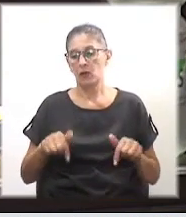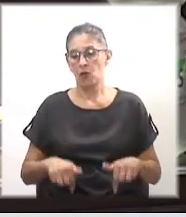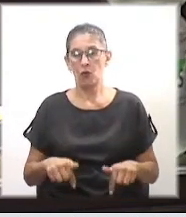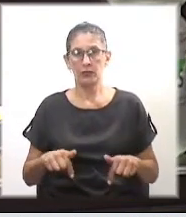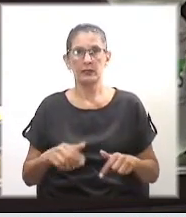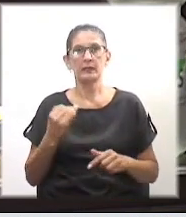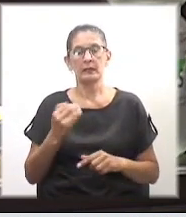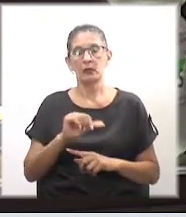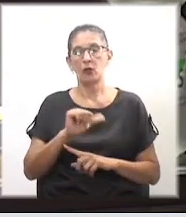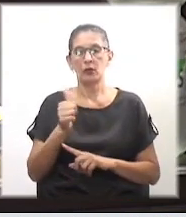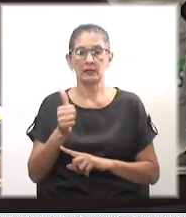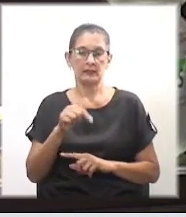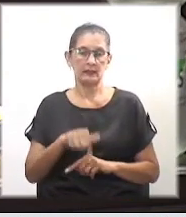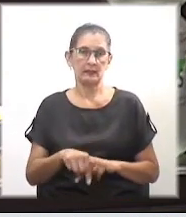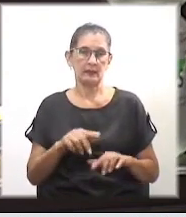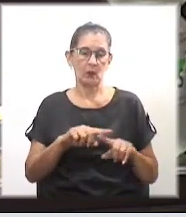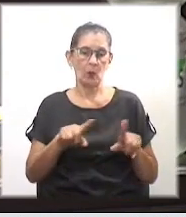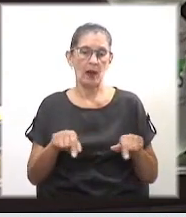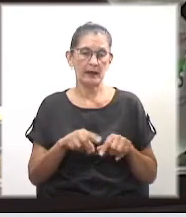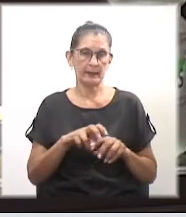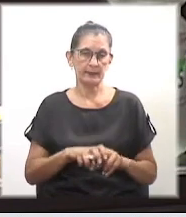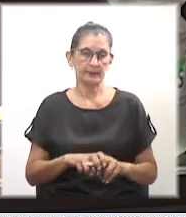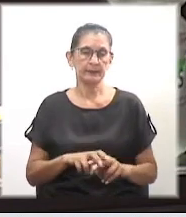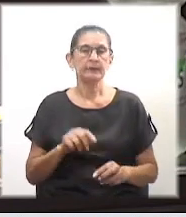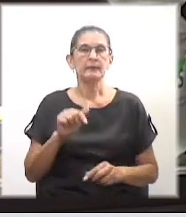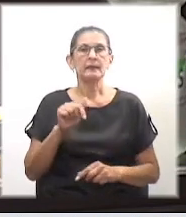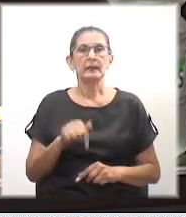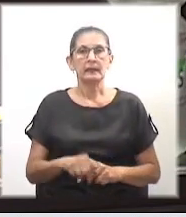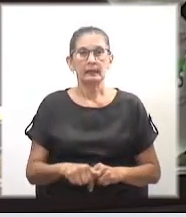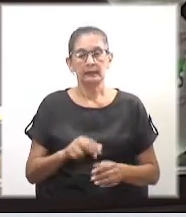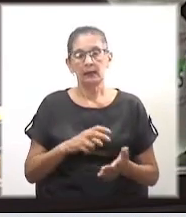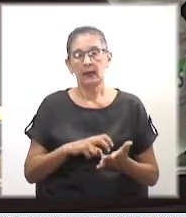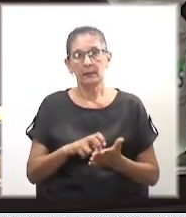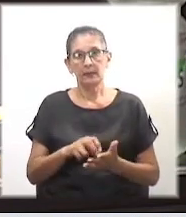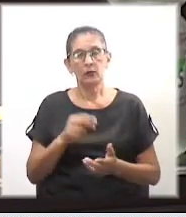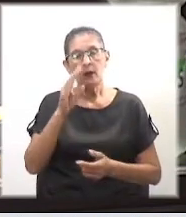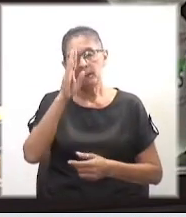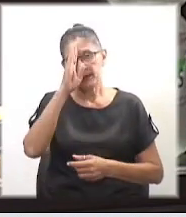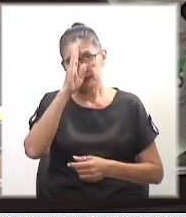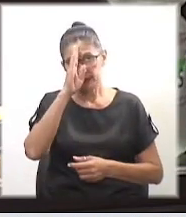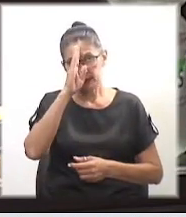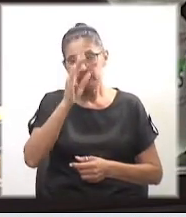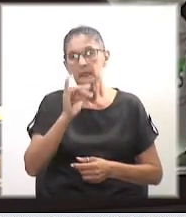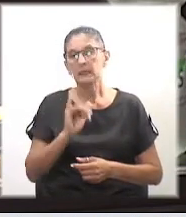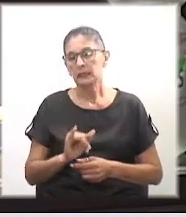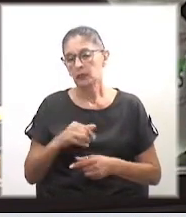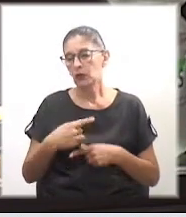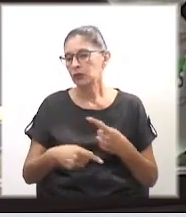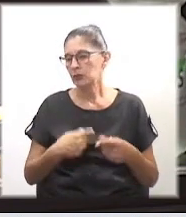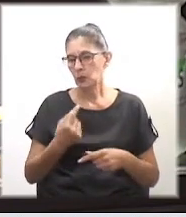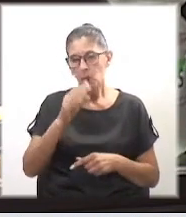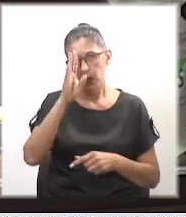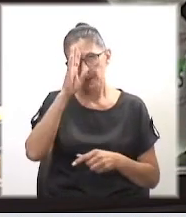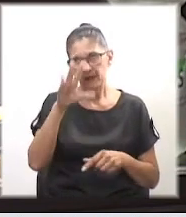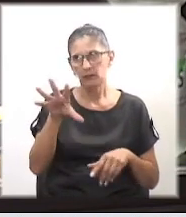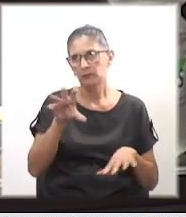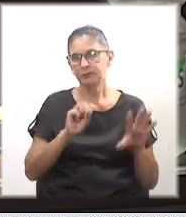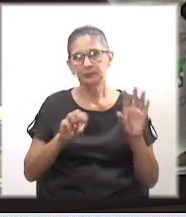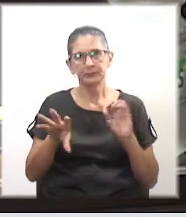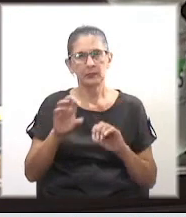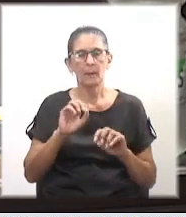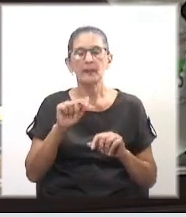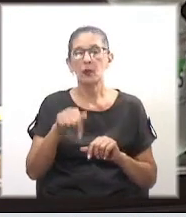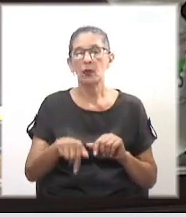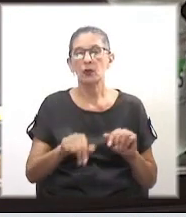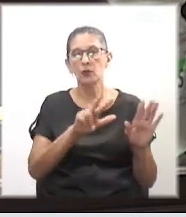y conquistar este lugar. En este camino aprendí y sigo aprendiendo de todos, pero hoy es 8